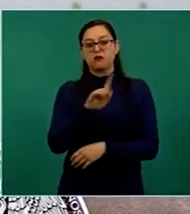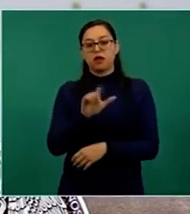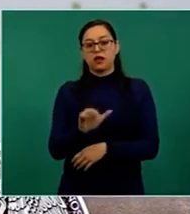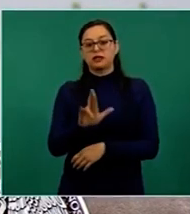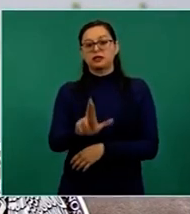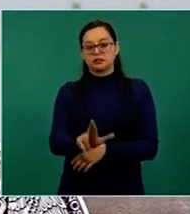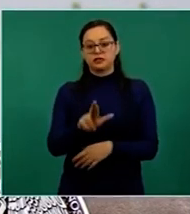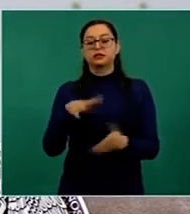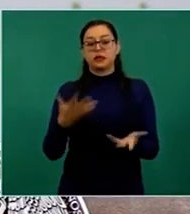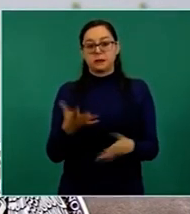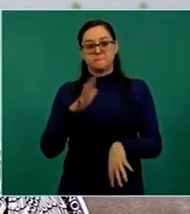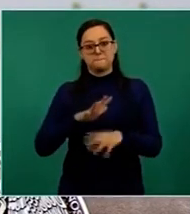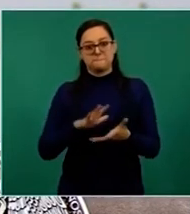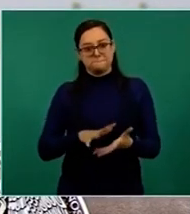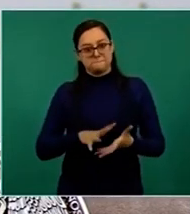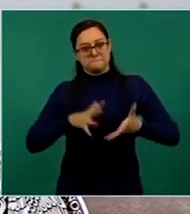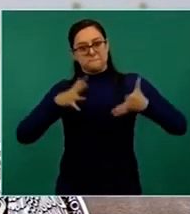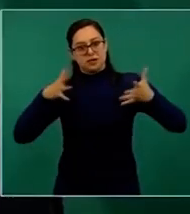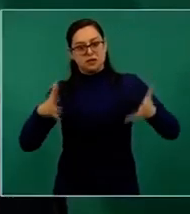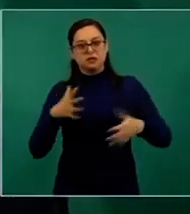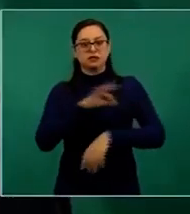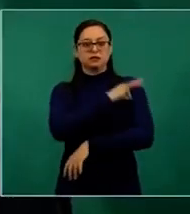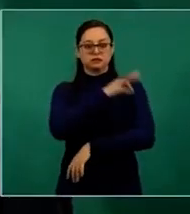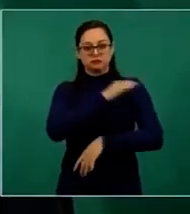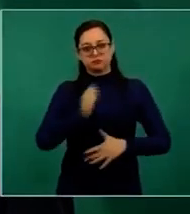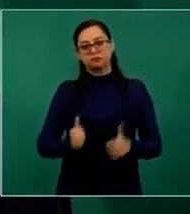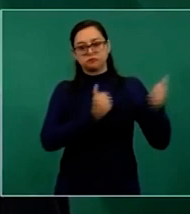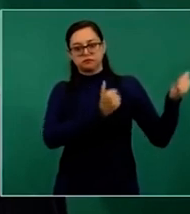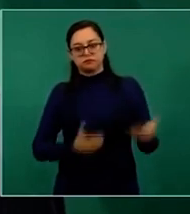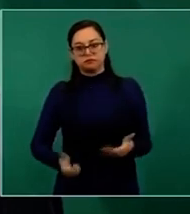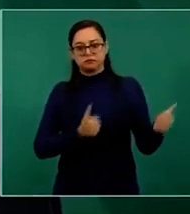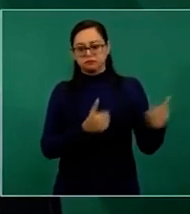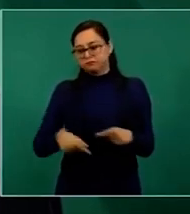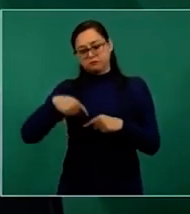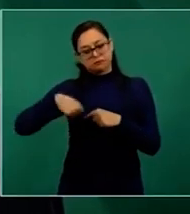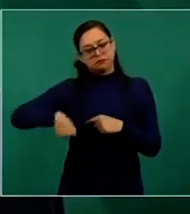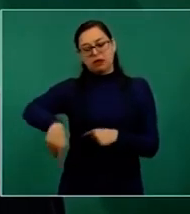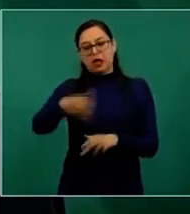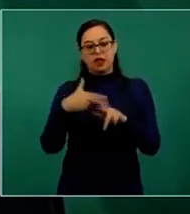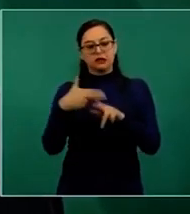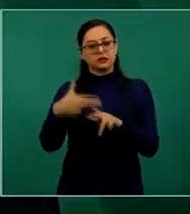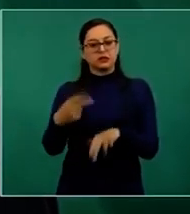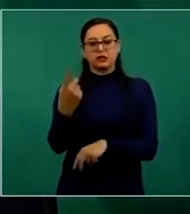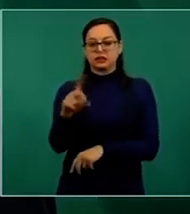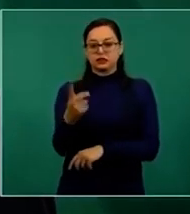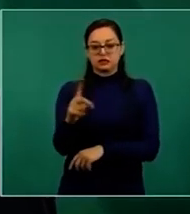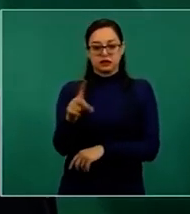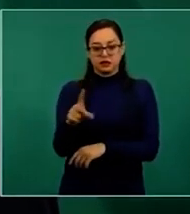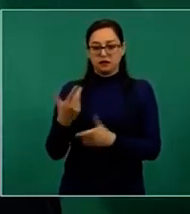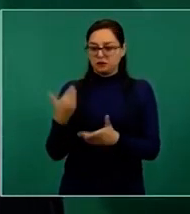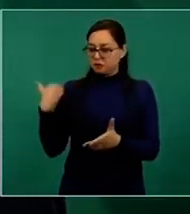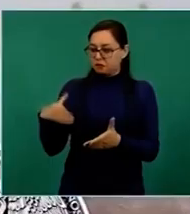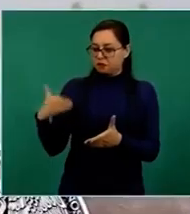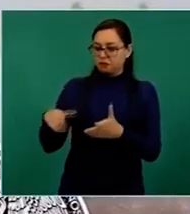entregas más cuantiosas de vacunas desde ahora hasta el final del año y vamos a tener una dotación